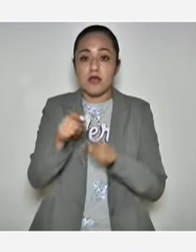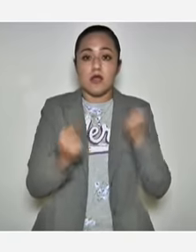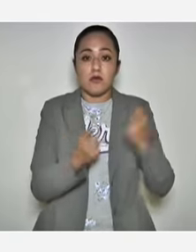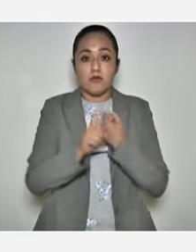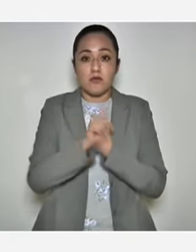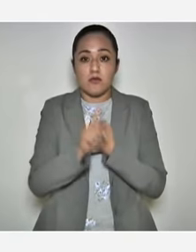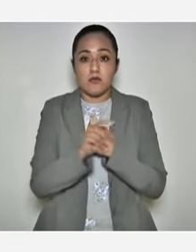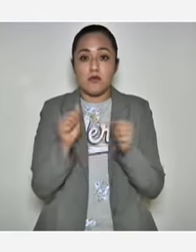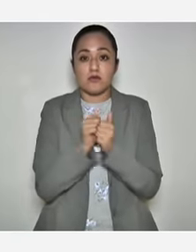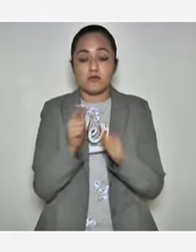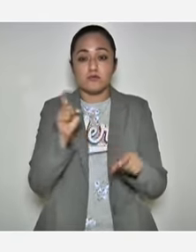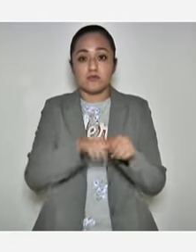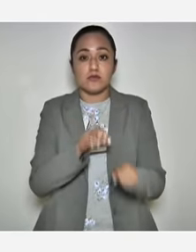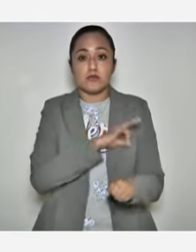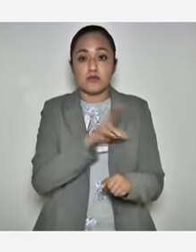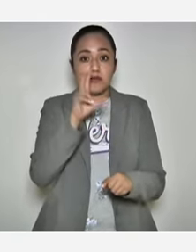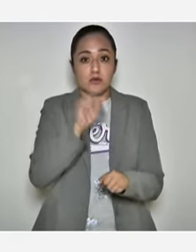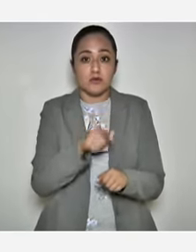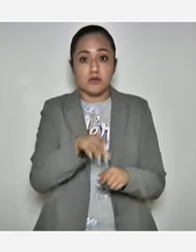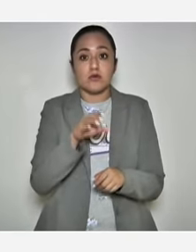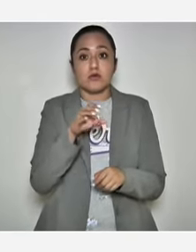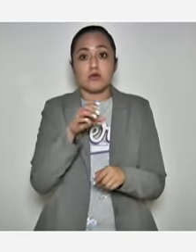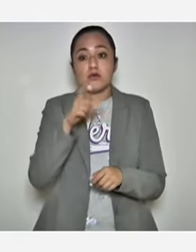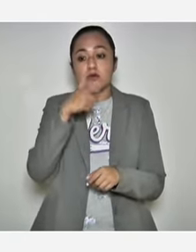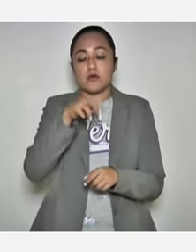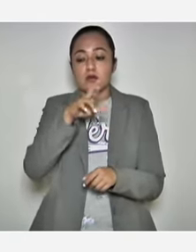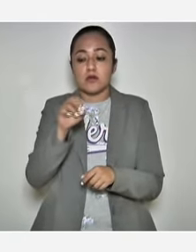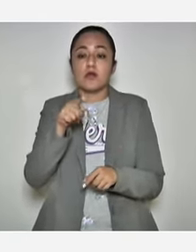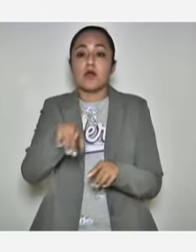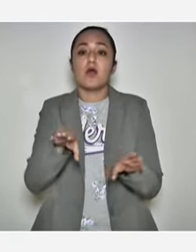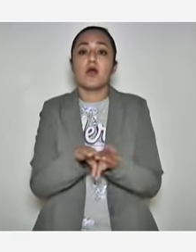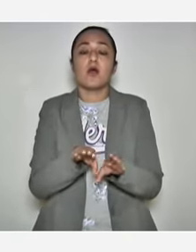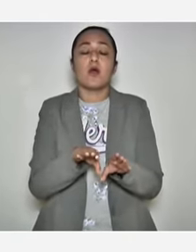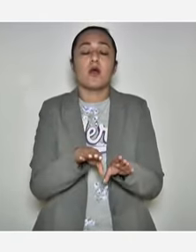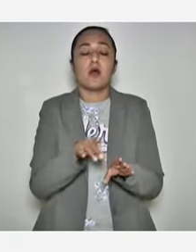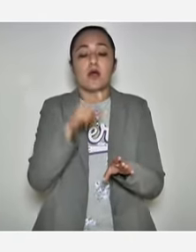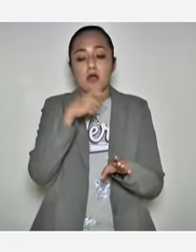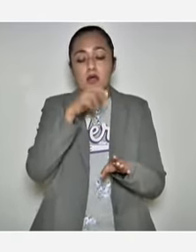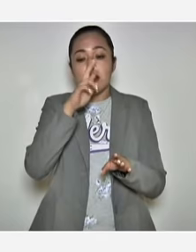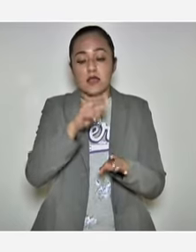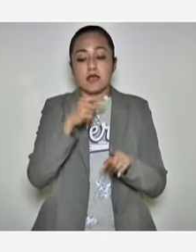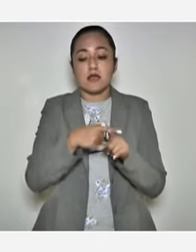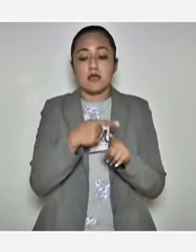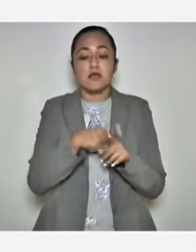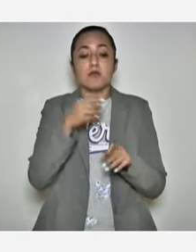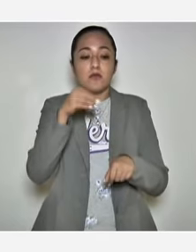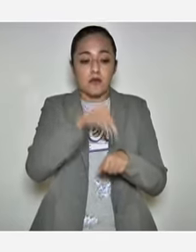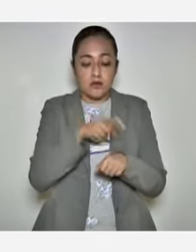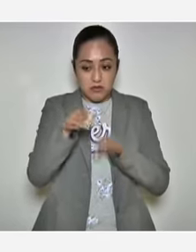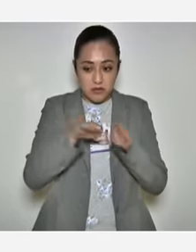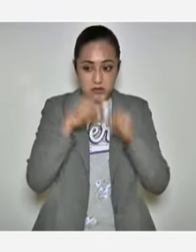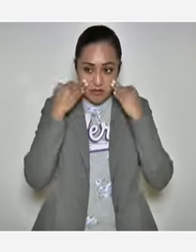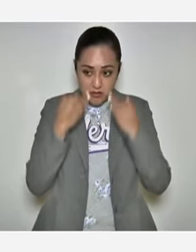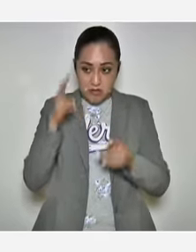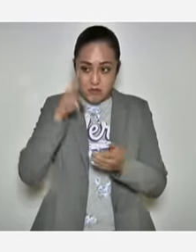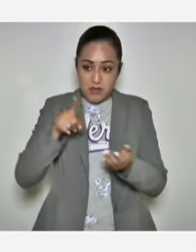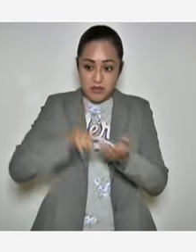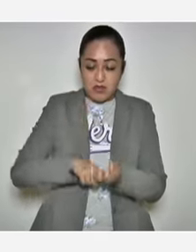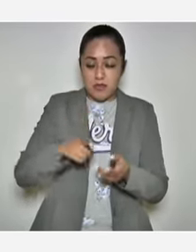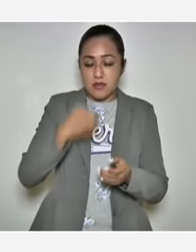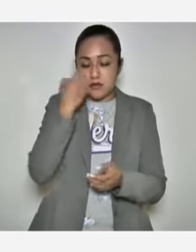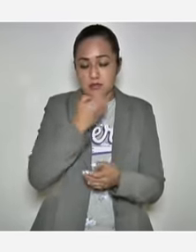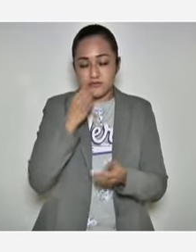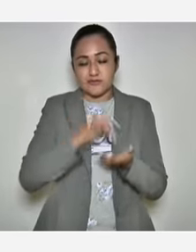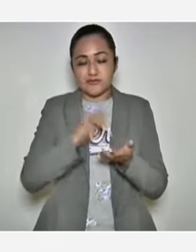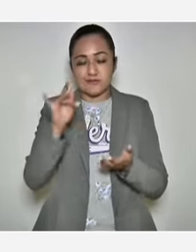problemas con el registro y no obtuvieron su código QR, debían regresar con el comprobante de su nómina y una constancia de la escuela en la que elaboran para ser inmunizados. Muchas